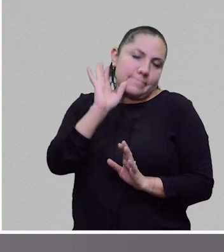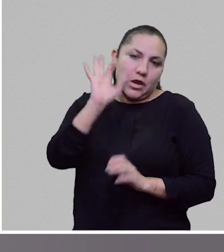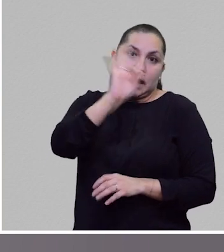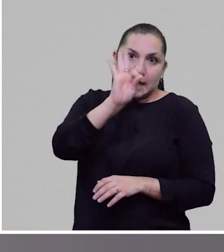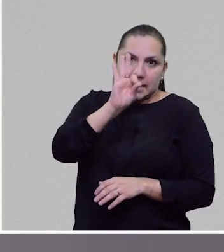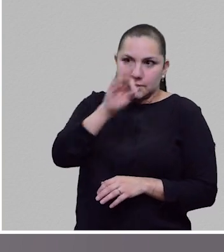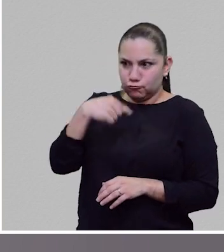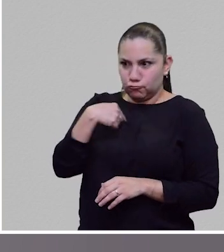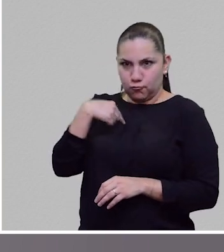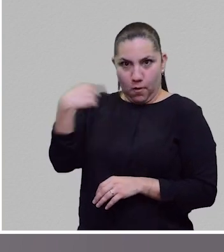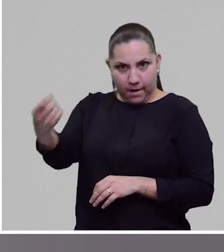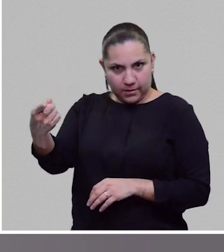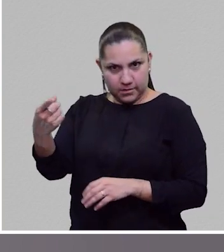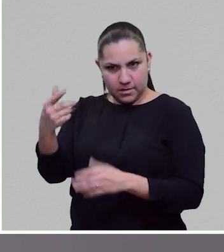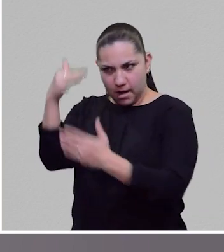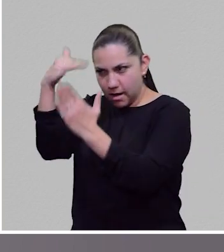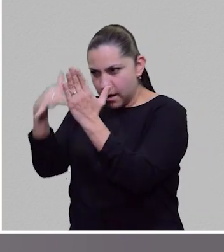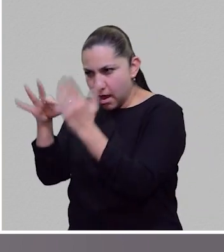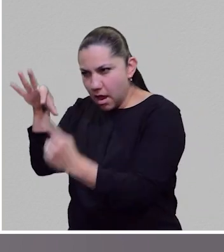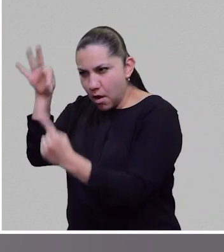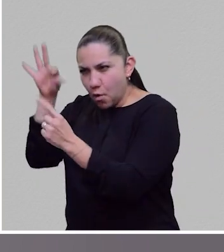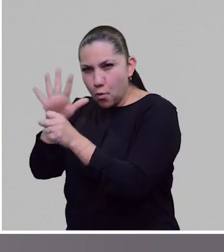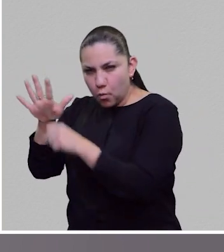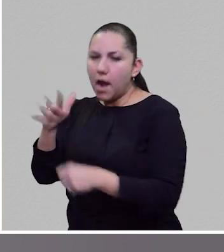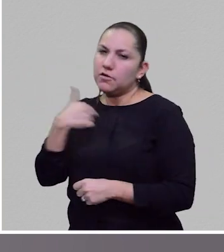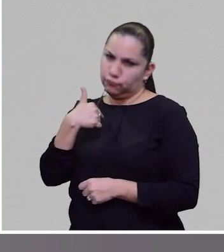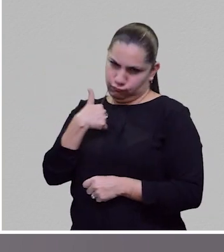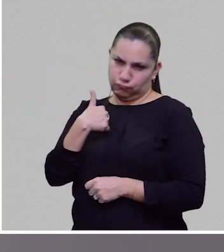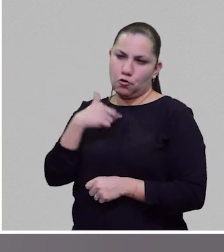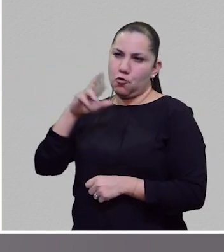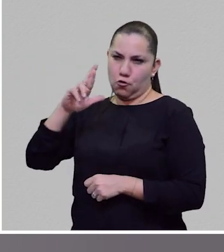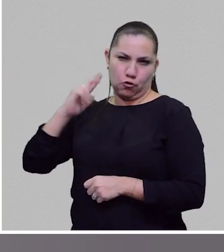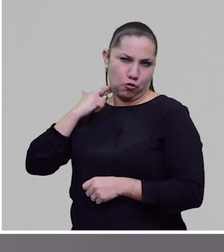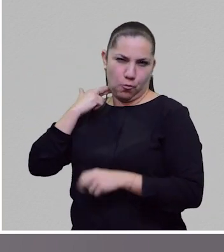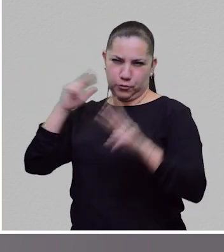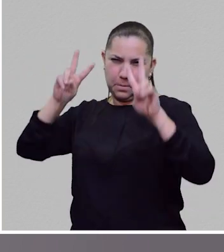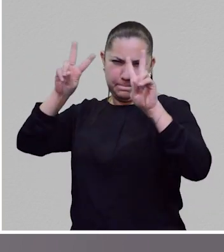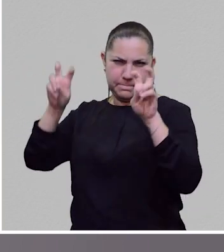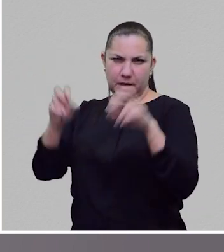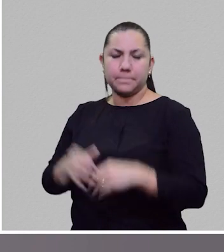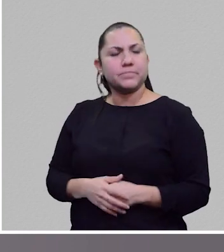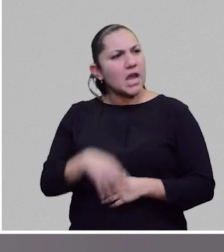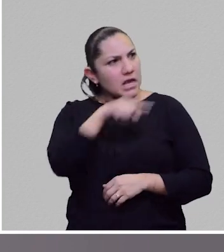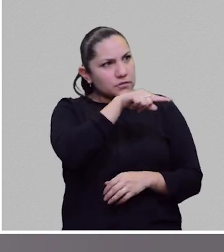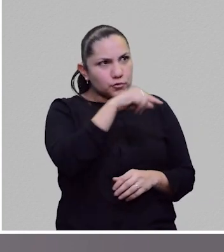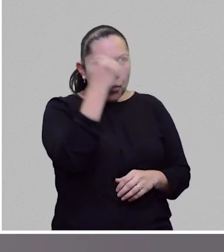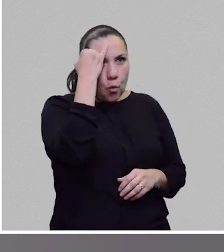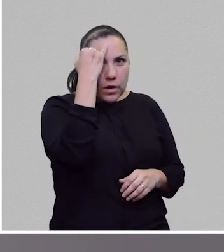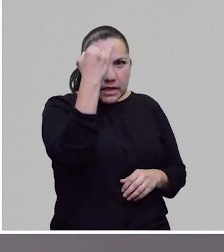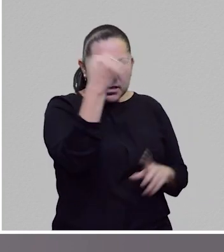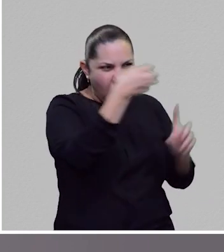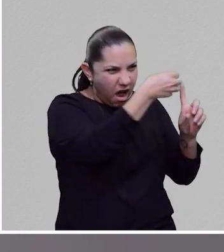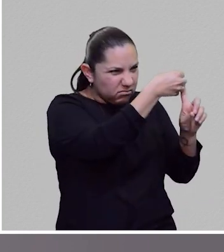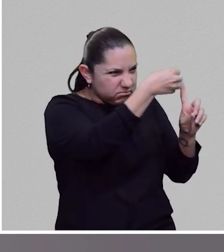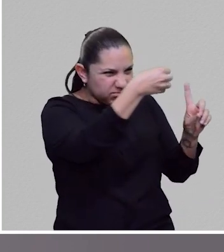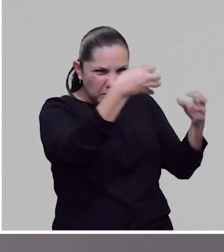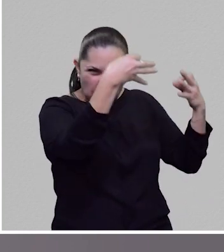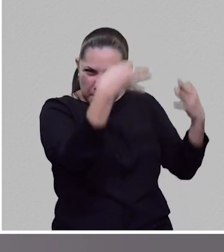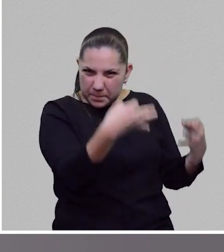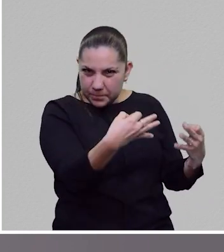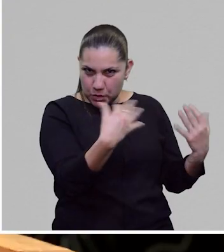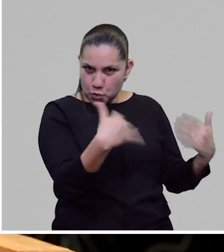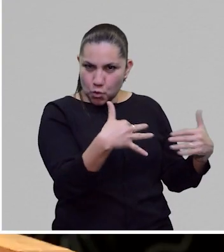Robot, a través de estos juegos lógicos... Bueno, es una lógica impecable. Creo que aparte puso una